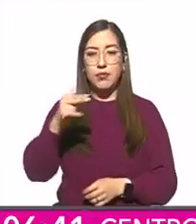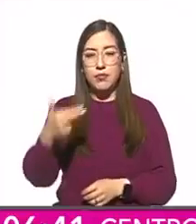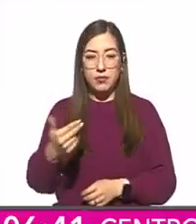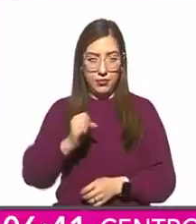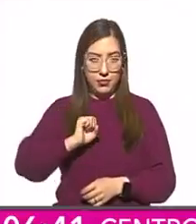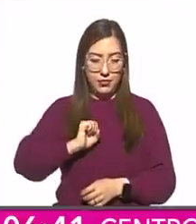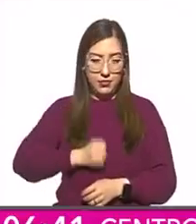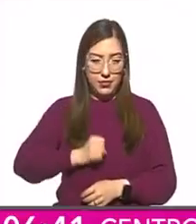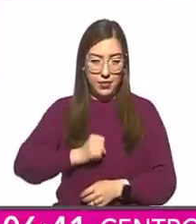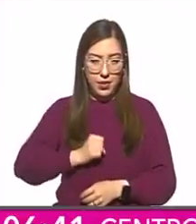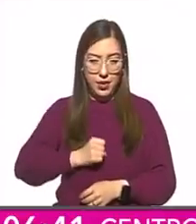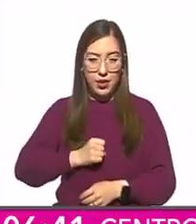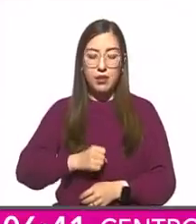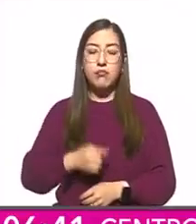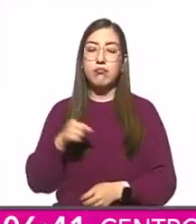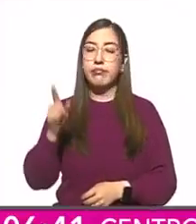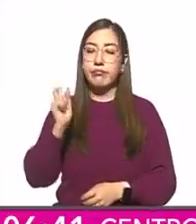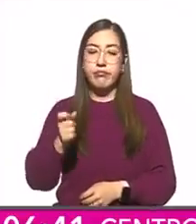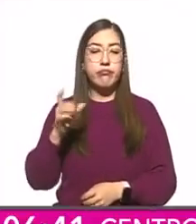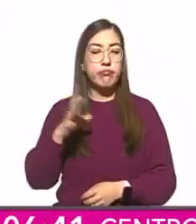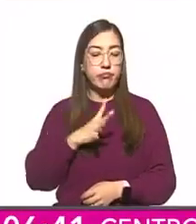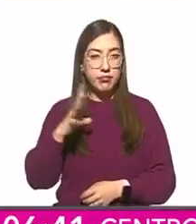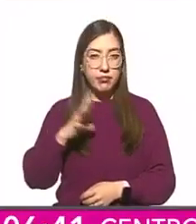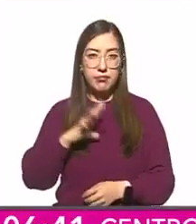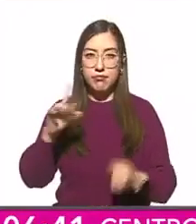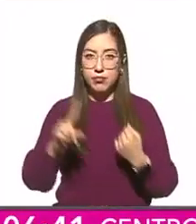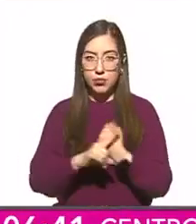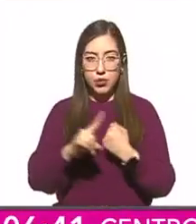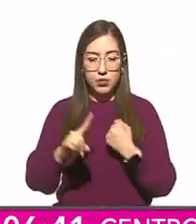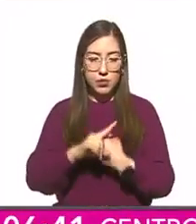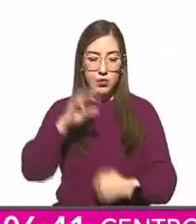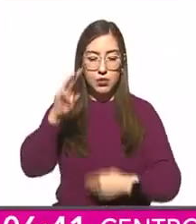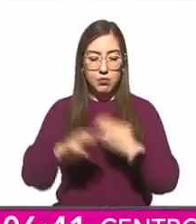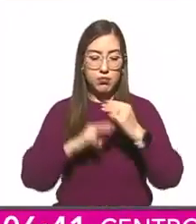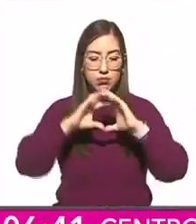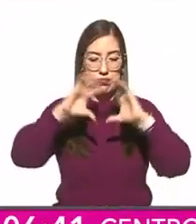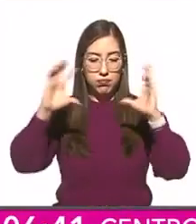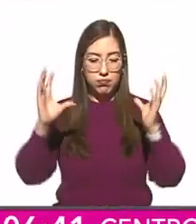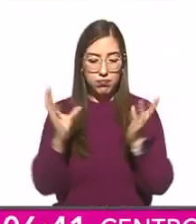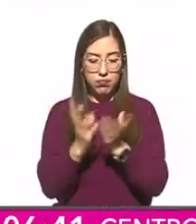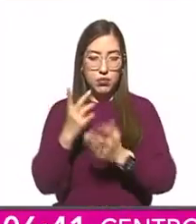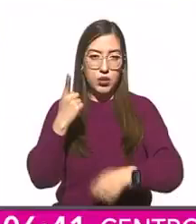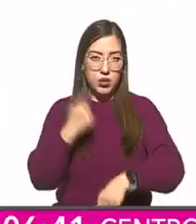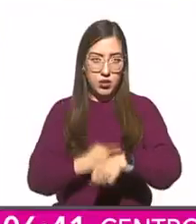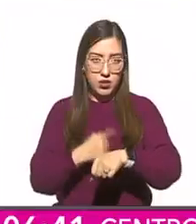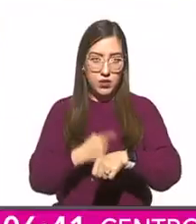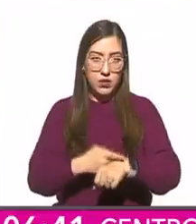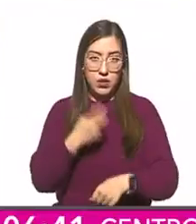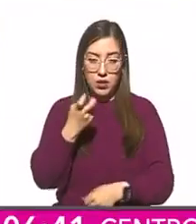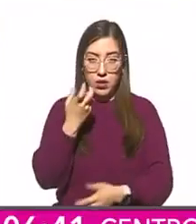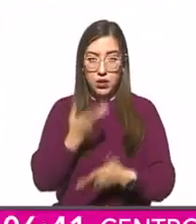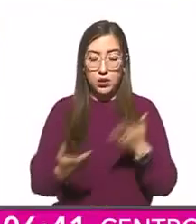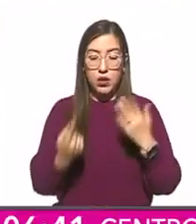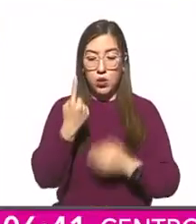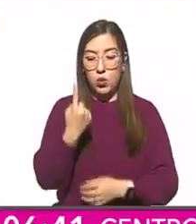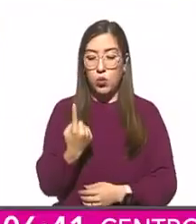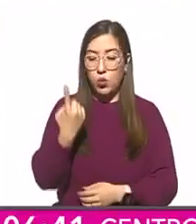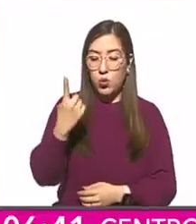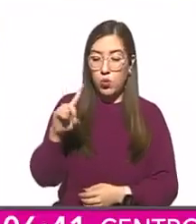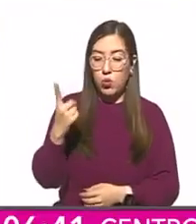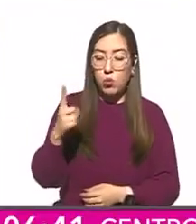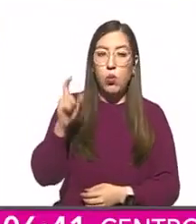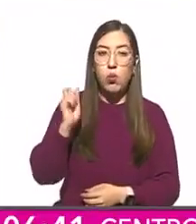El SIDA representa un desafío sanitario y social a nivel global. Y a propósito de que este 1 de diciembre se